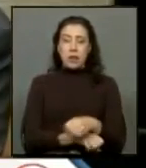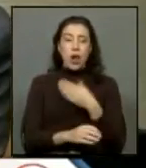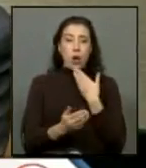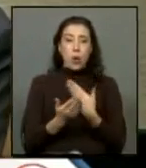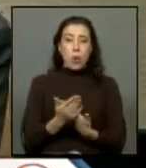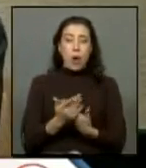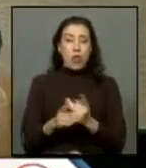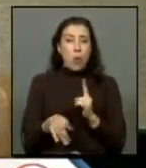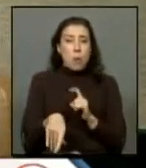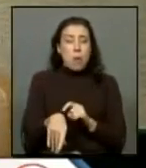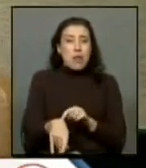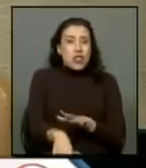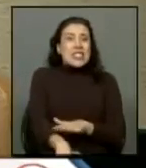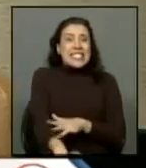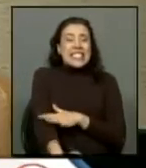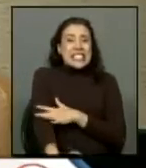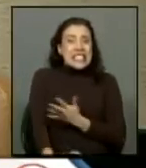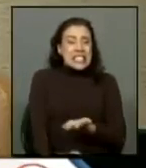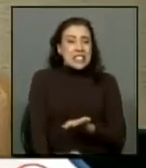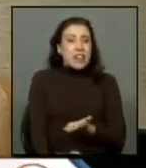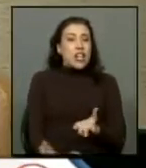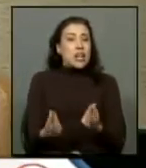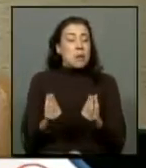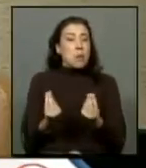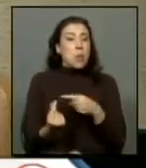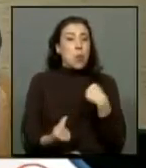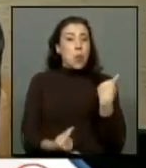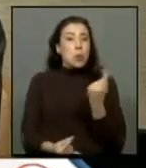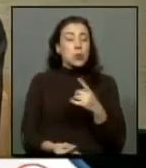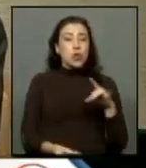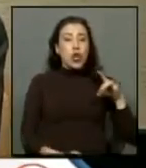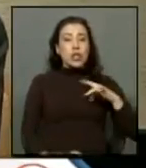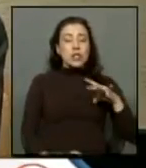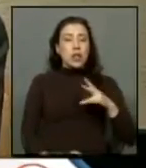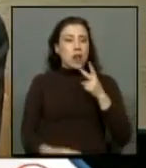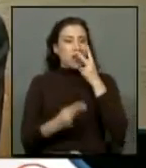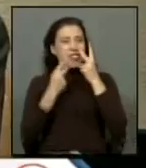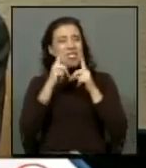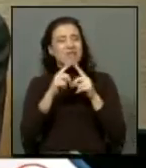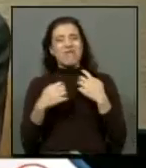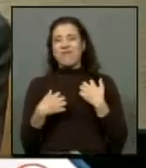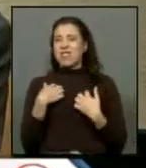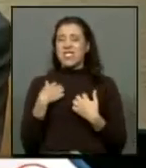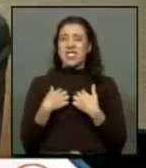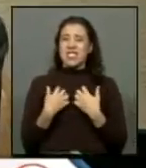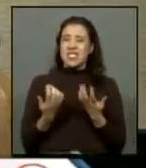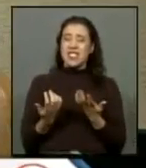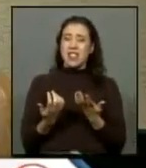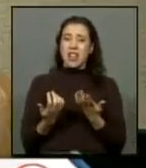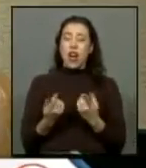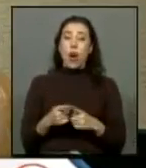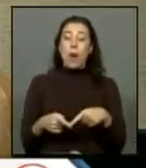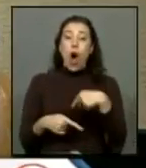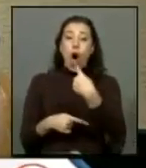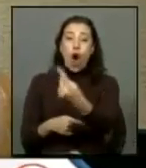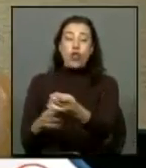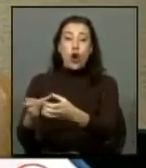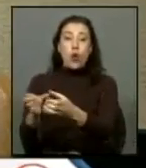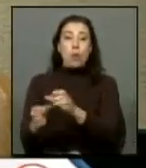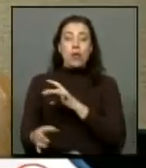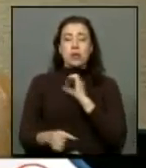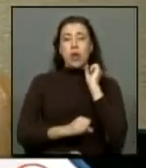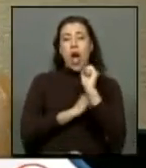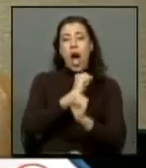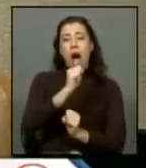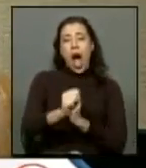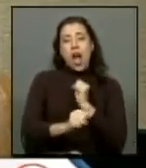particularmente sensible en que buena parte de los chilenos mira con desazón como otro grupo de chilenos por tantos